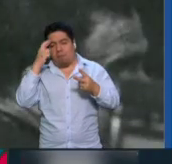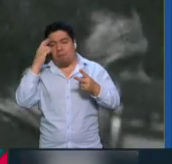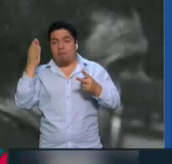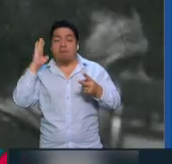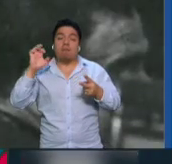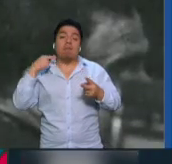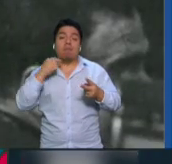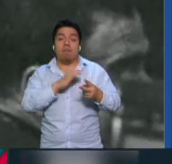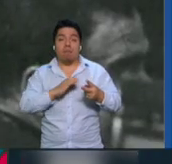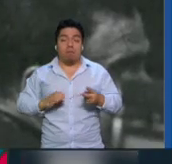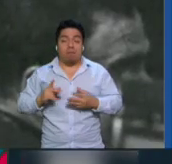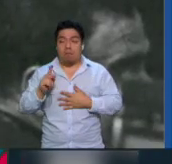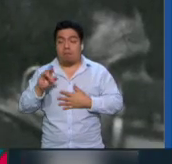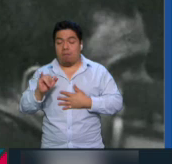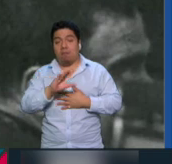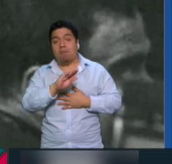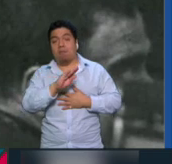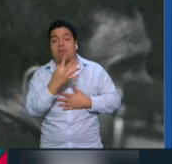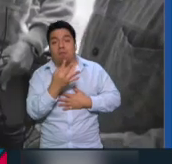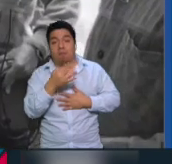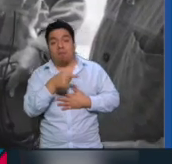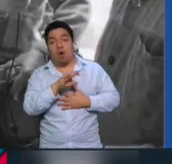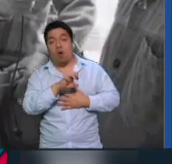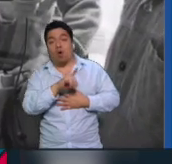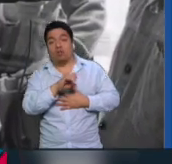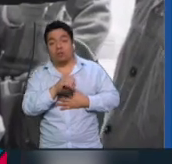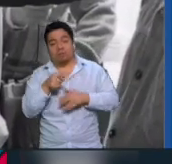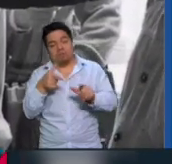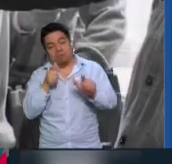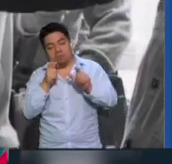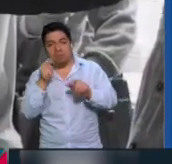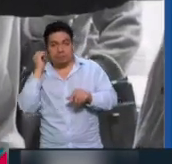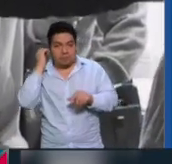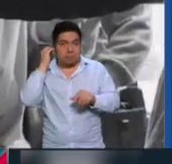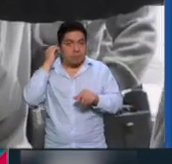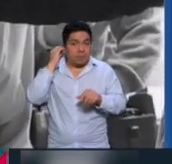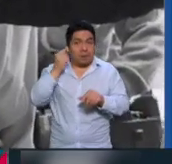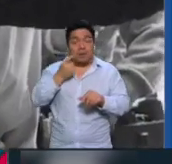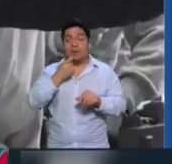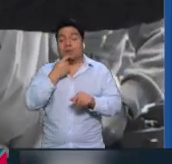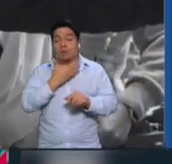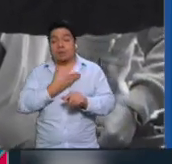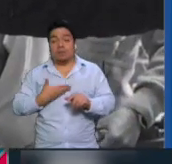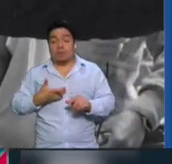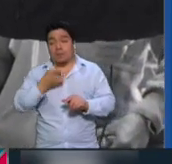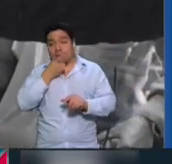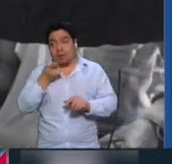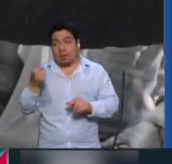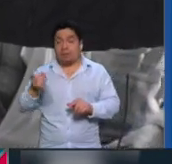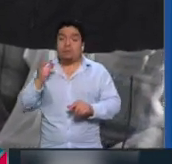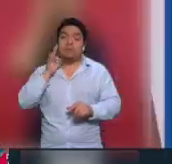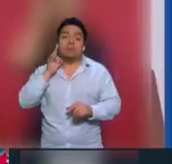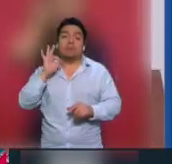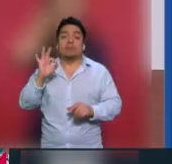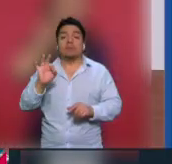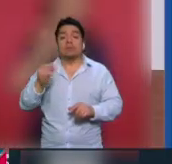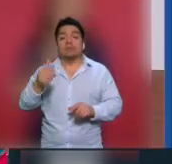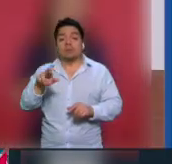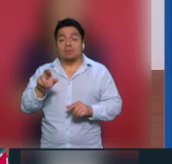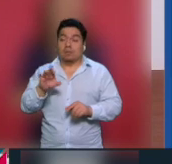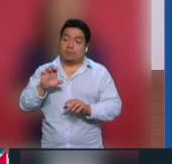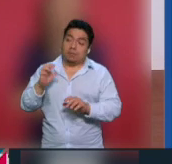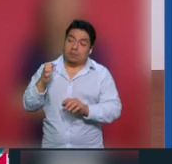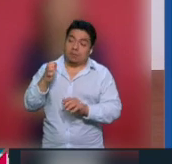presidencial del PRI en 1994, Luis Donaldo Colosio. Al respecto, el mandatario federal indicó que la Fiscalía presentó en enero un